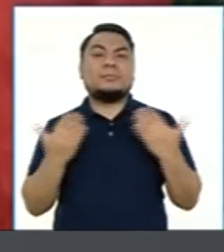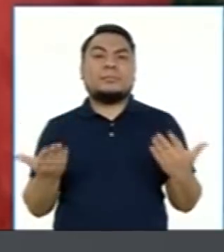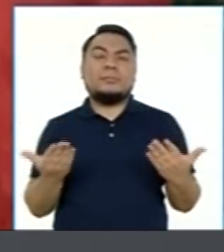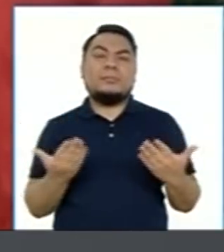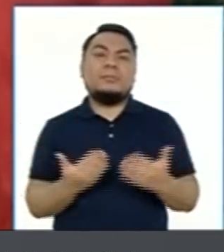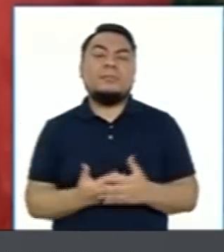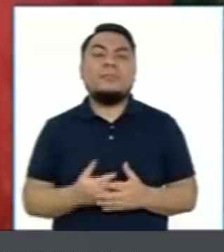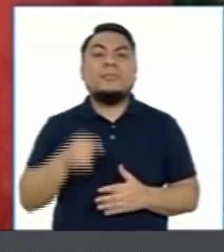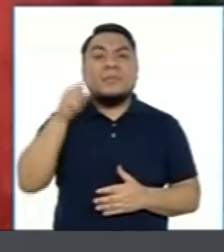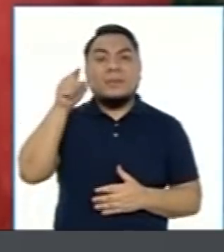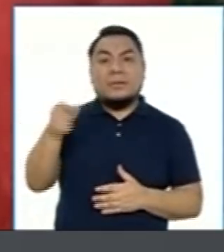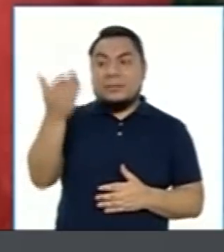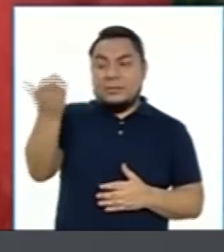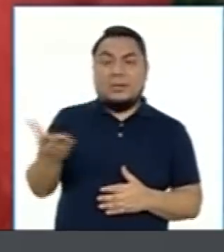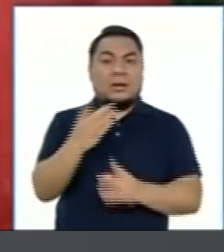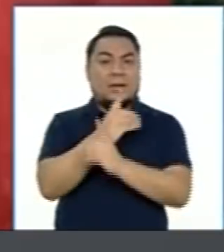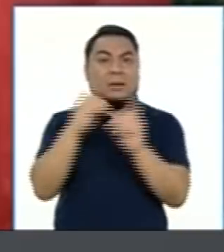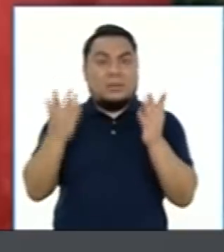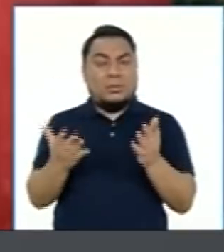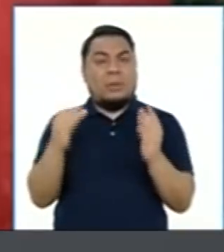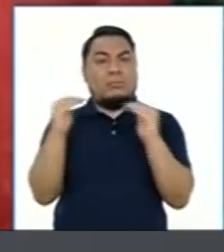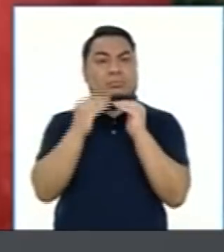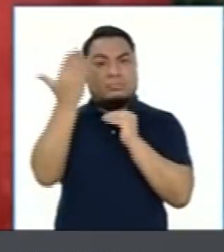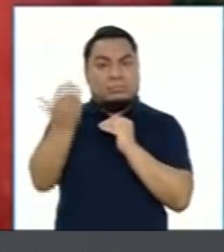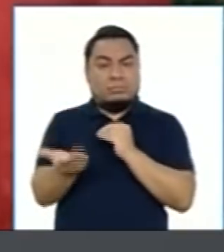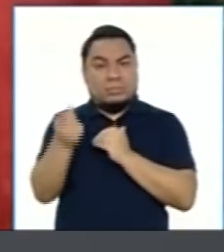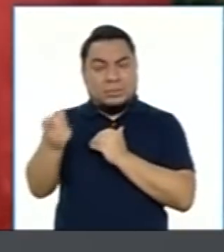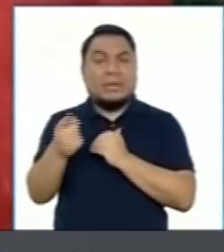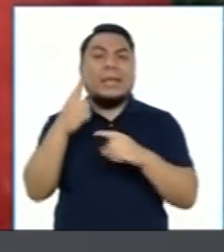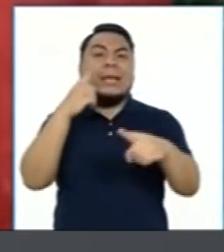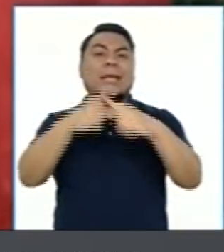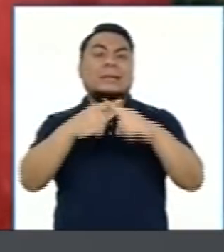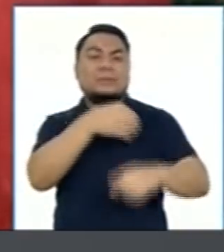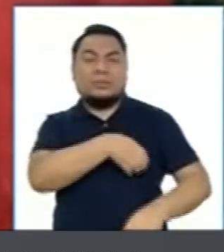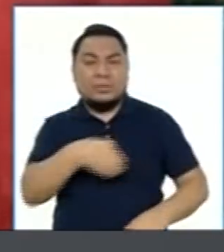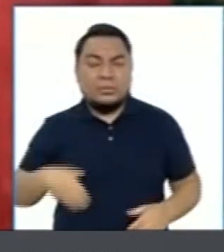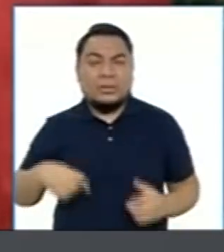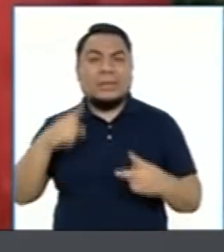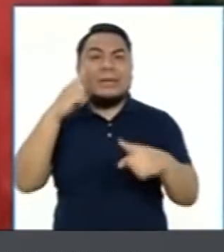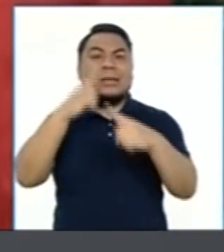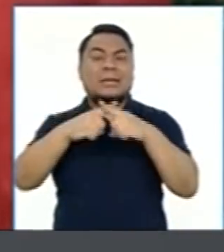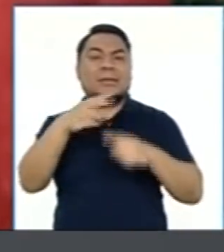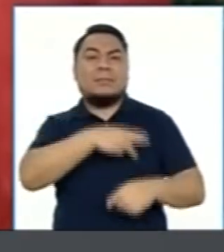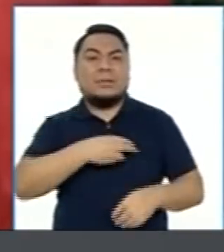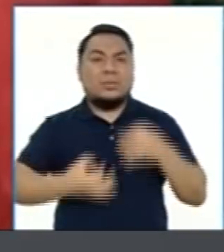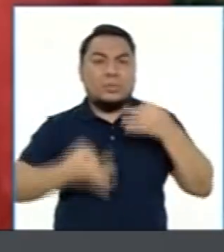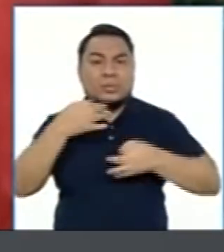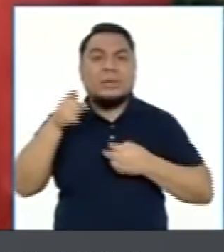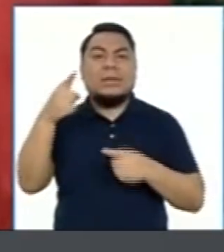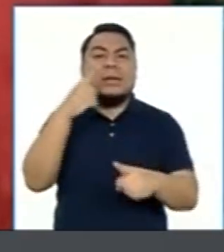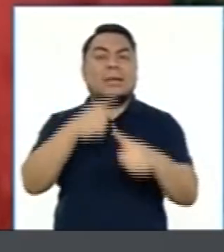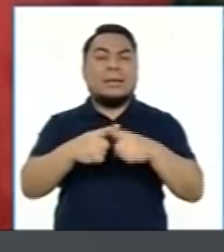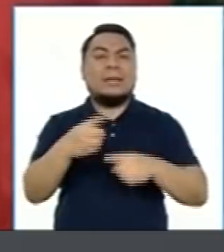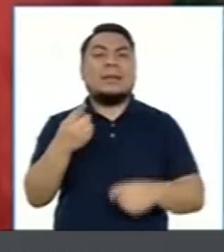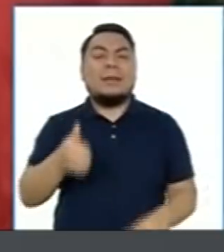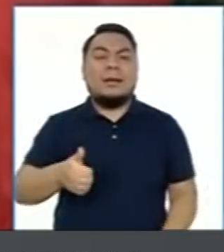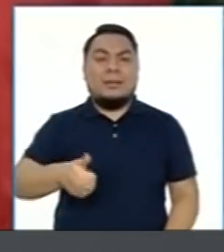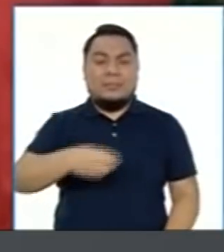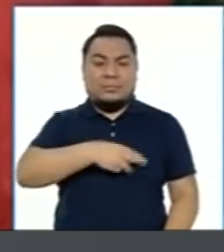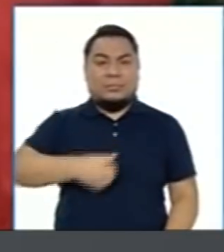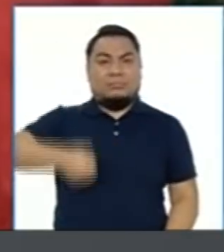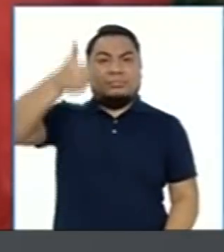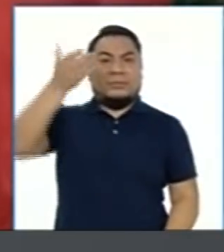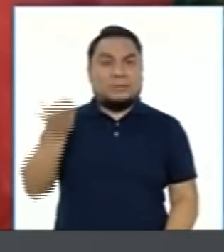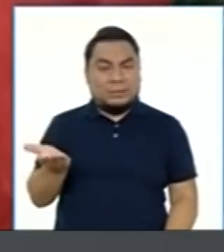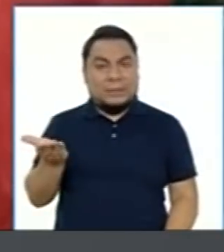Entonces, él como demócrata que es, como ex congresista, como ex ministro de Justicia, como ex primer